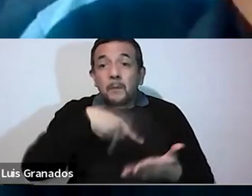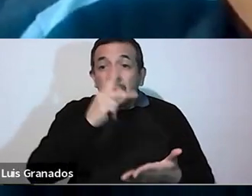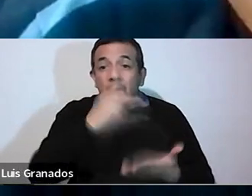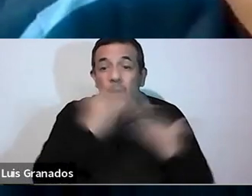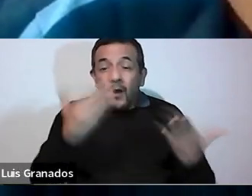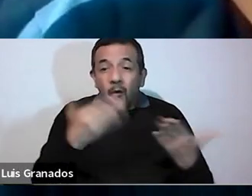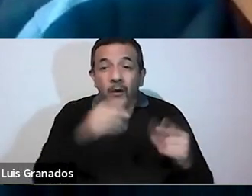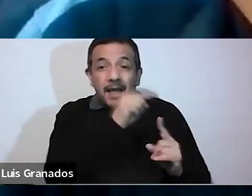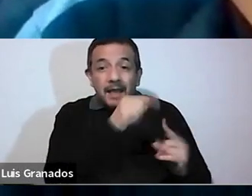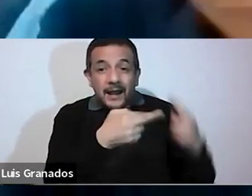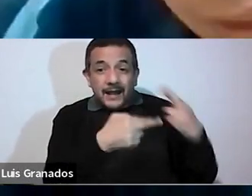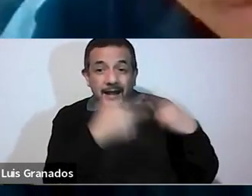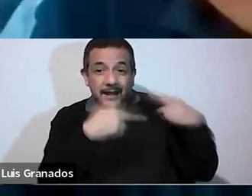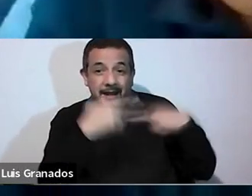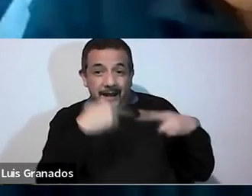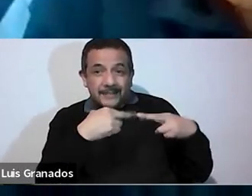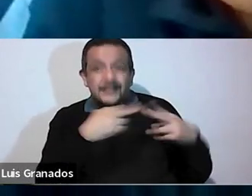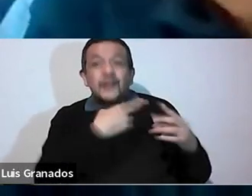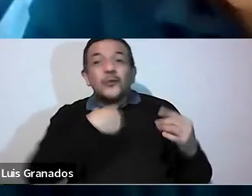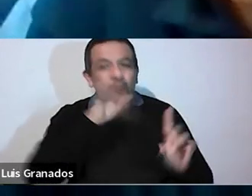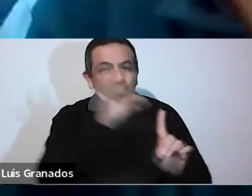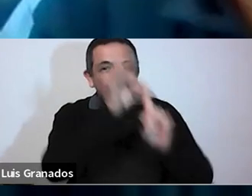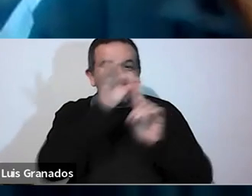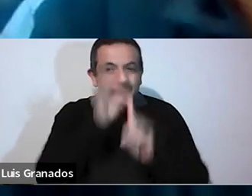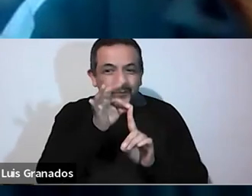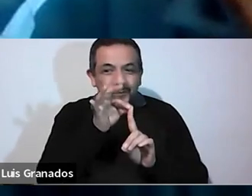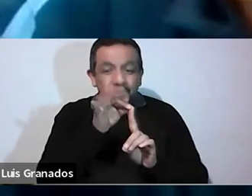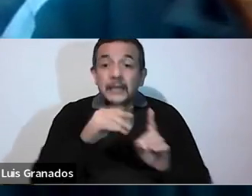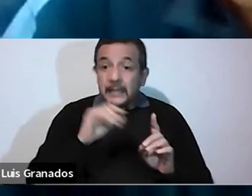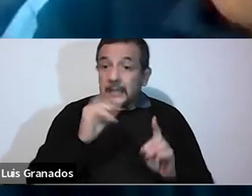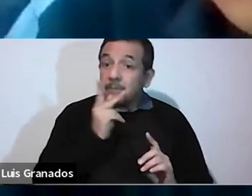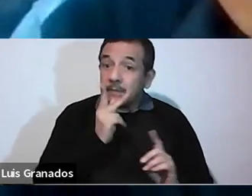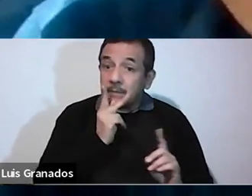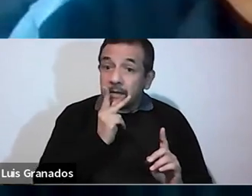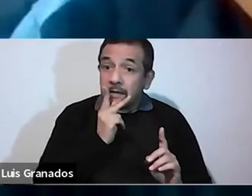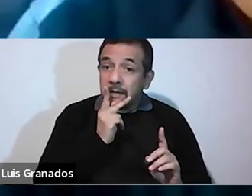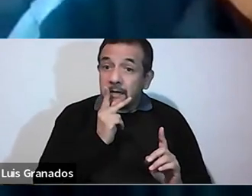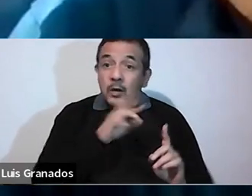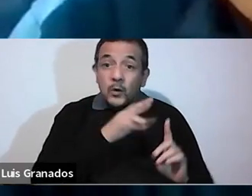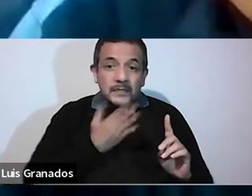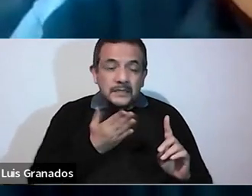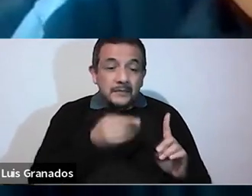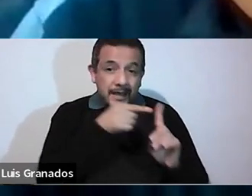respuesta del padre. En fin, el padre lo recibe con misericordia.